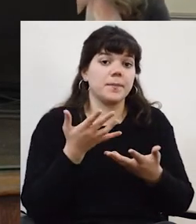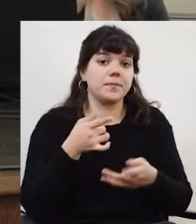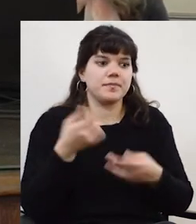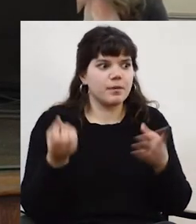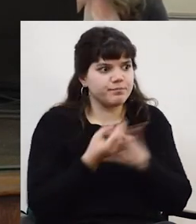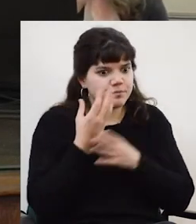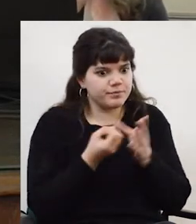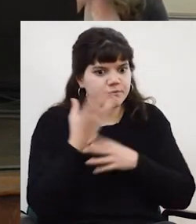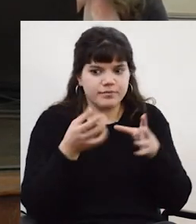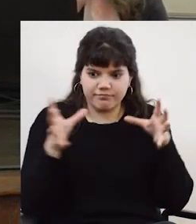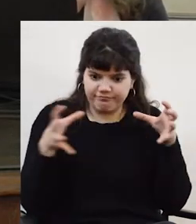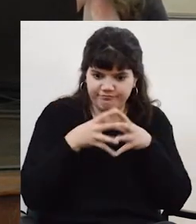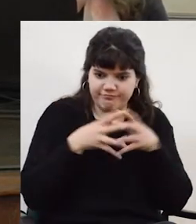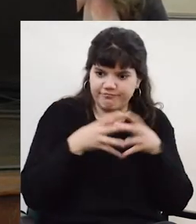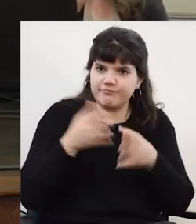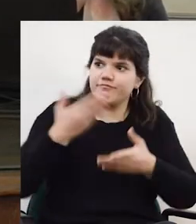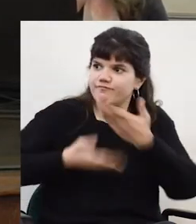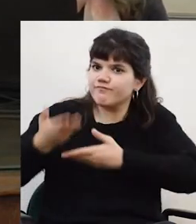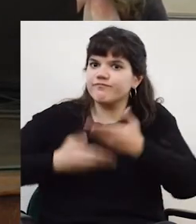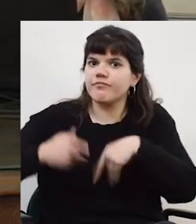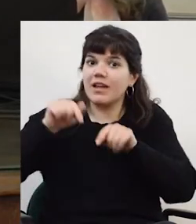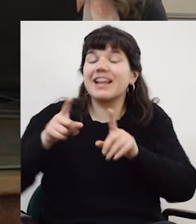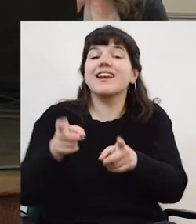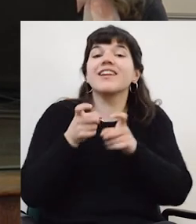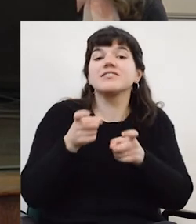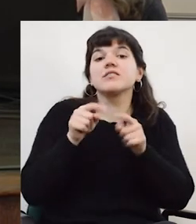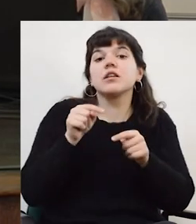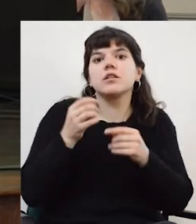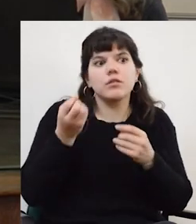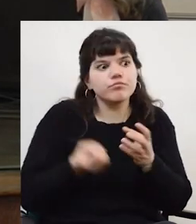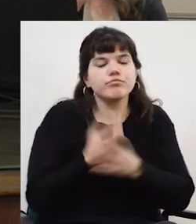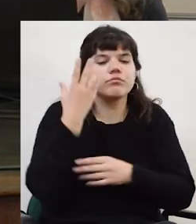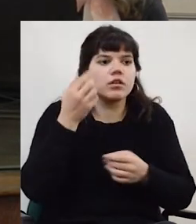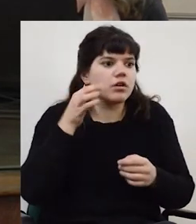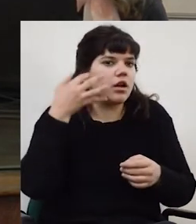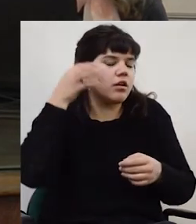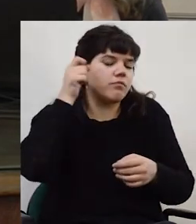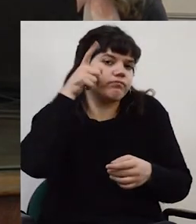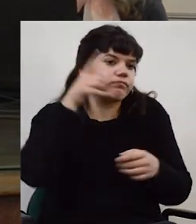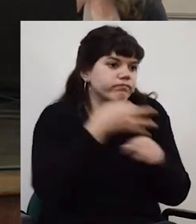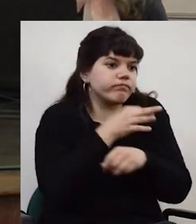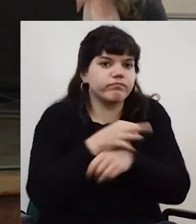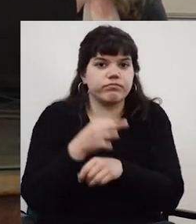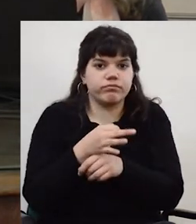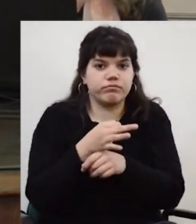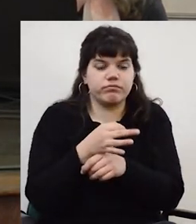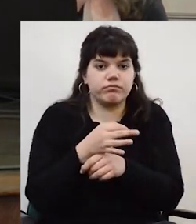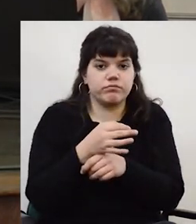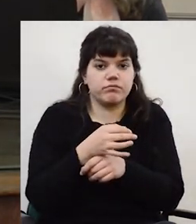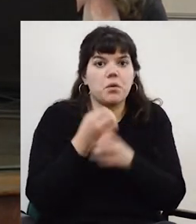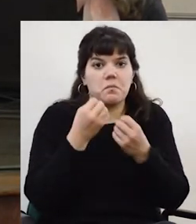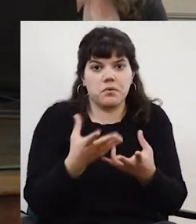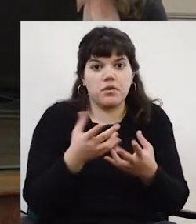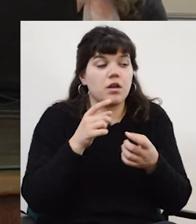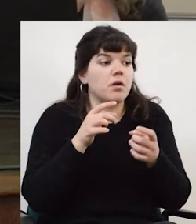generar un movimiento interno de que es necesario tener formación que trascienda el grado. ¿Por qué?